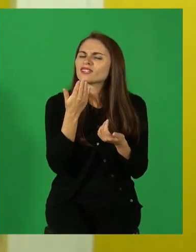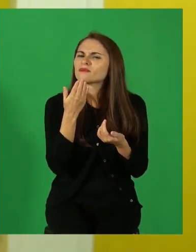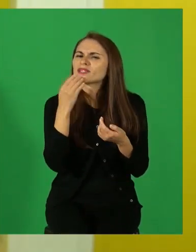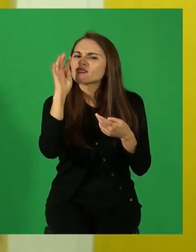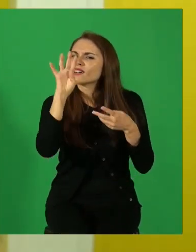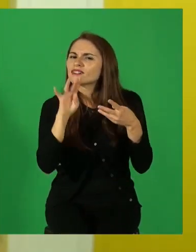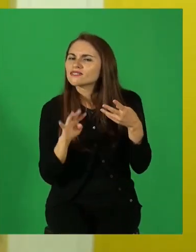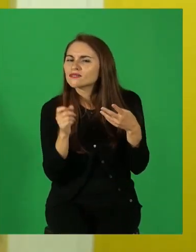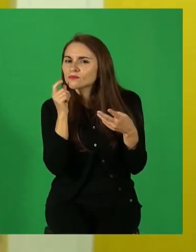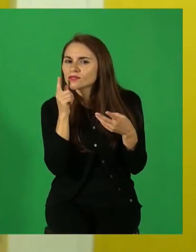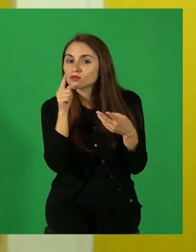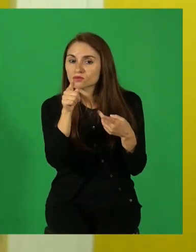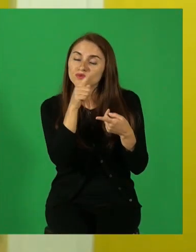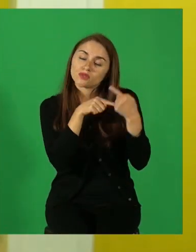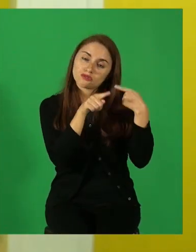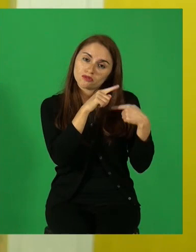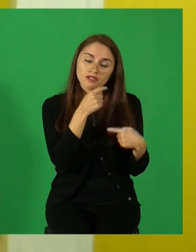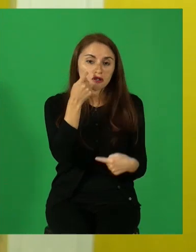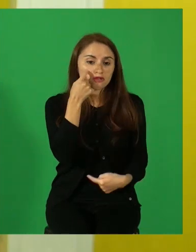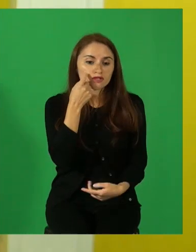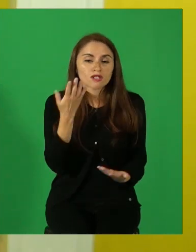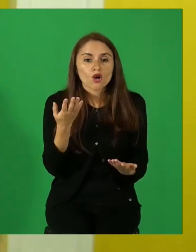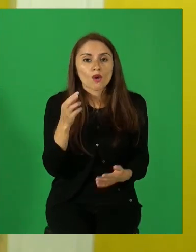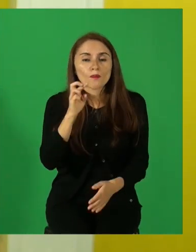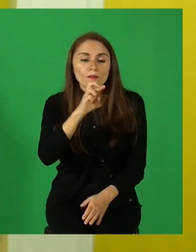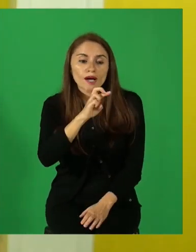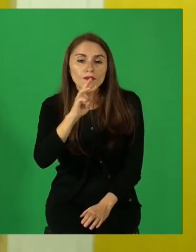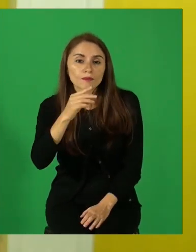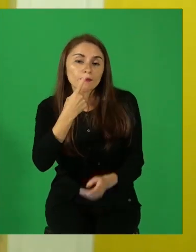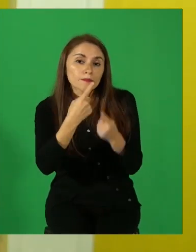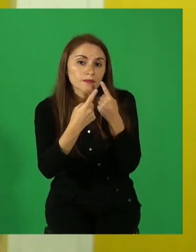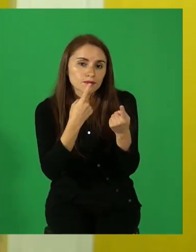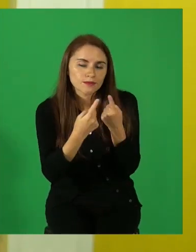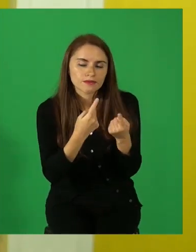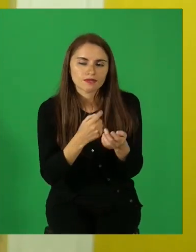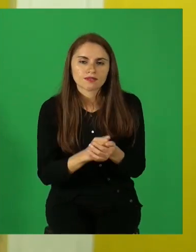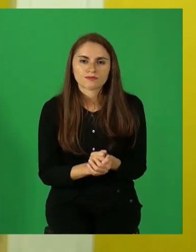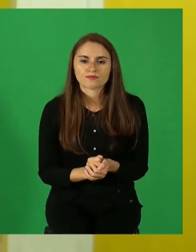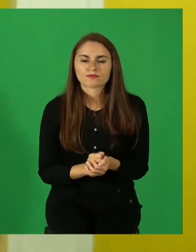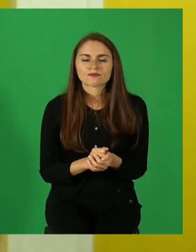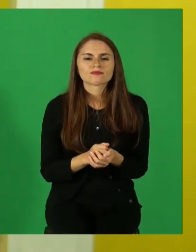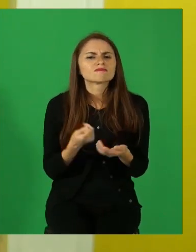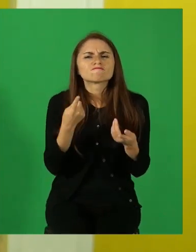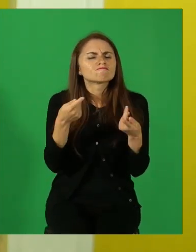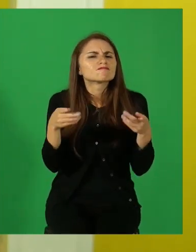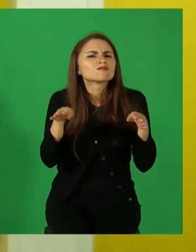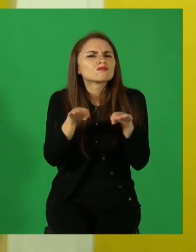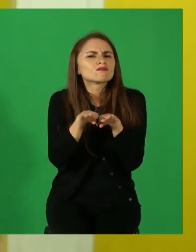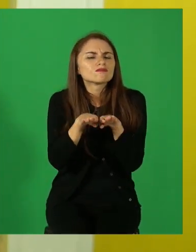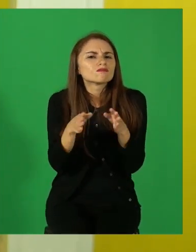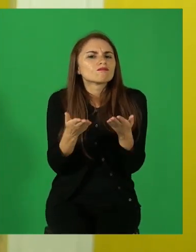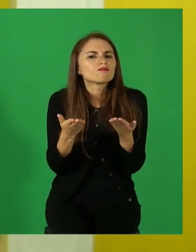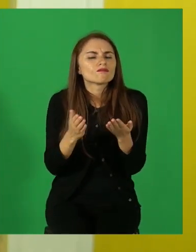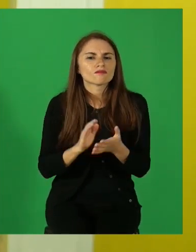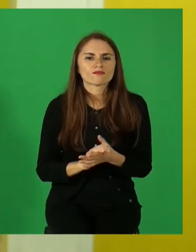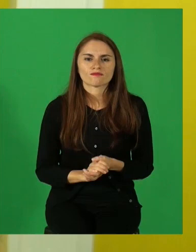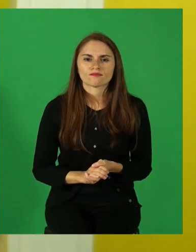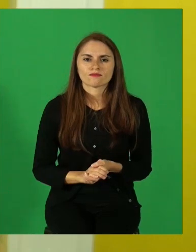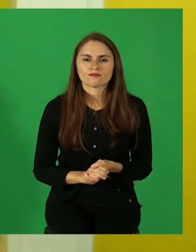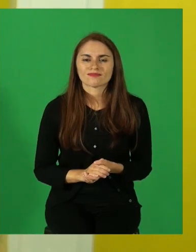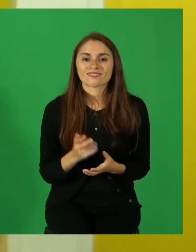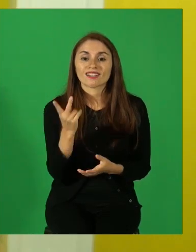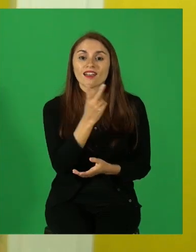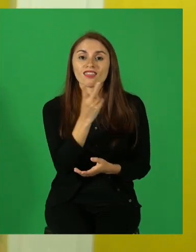tú conoces la historia o bien se las preguntas a tus papás o a tu mamá, tienen en común que ellas tienen